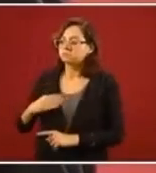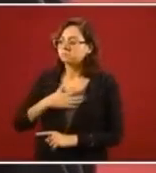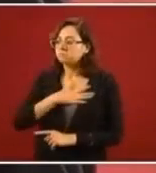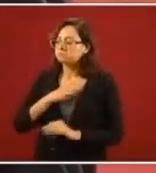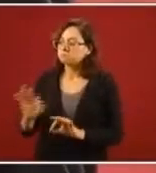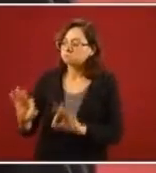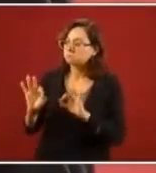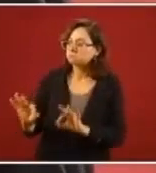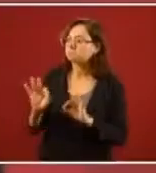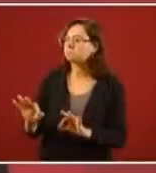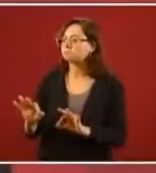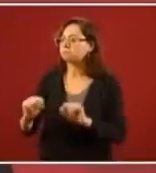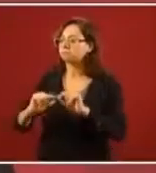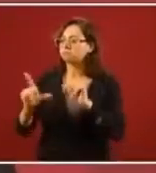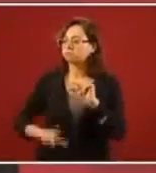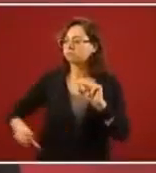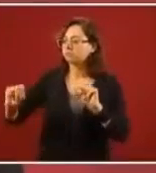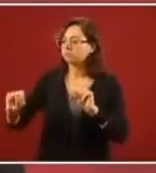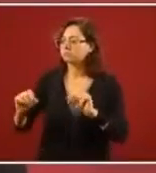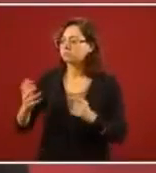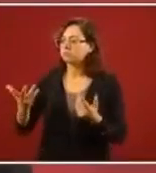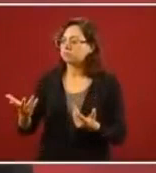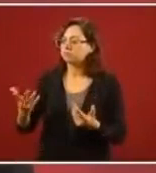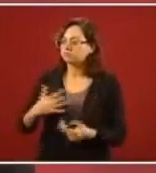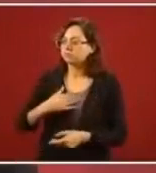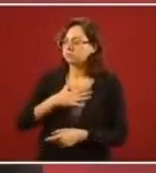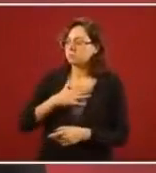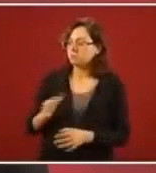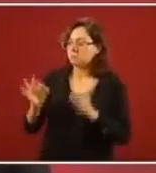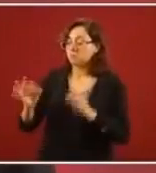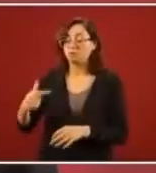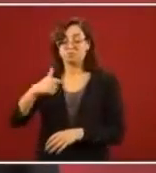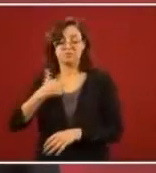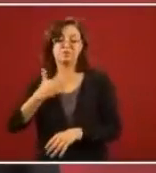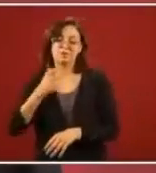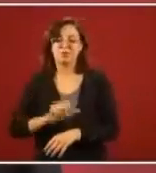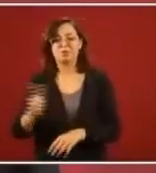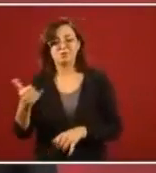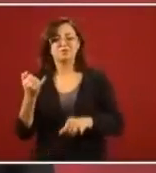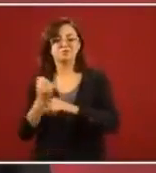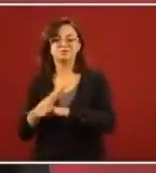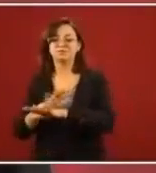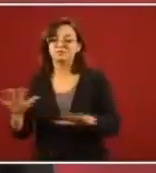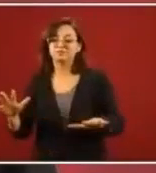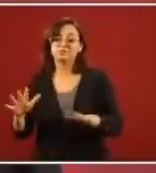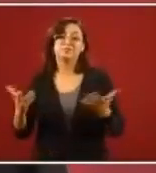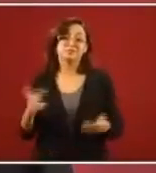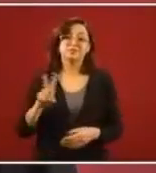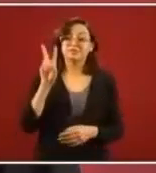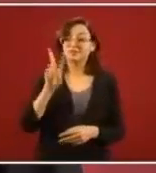en nuestra sociedad. Y como tengo otros datos, puedo decirles que hay bienestar.